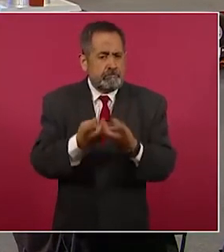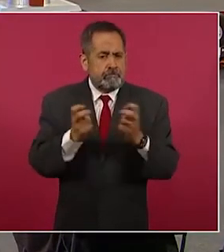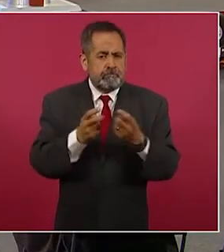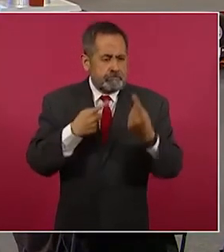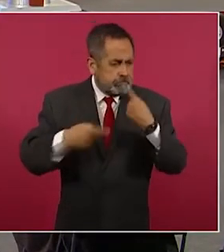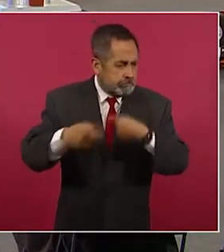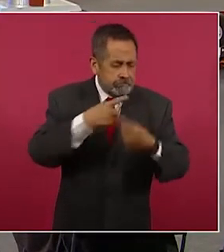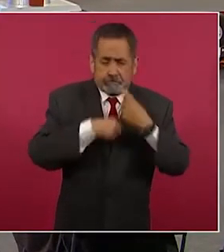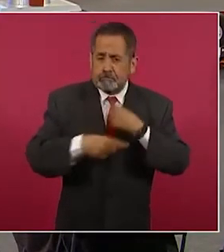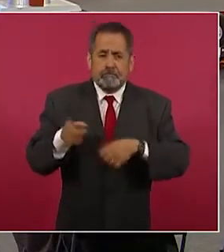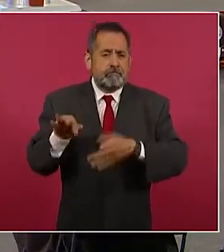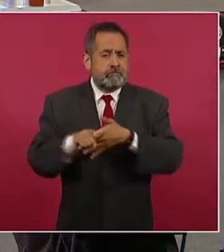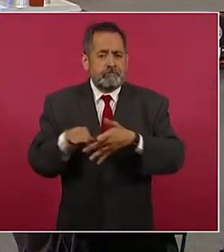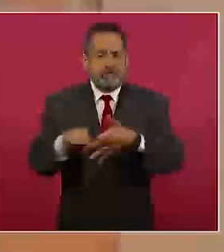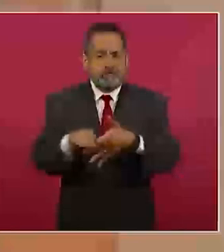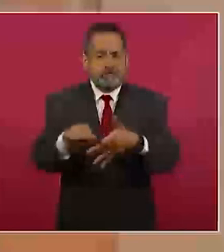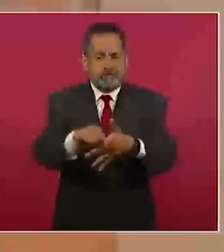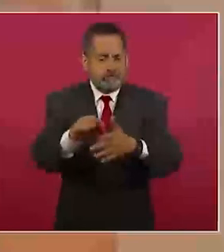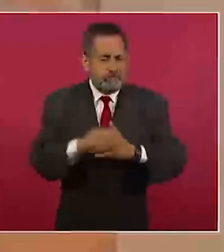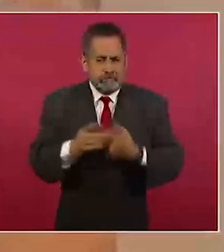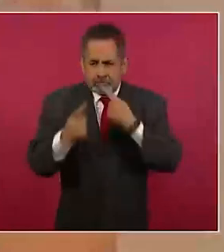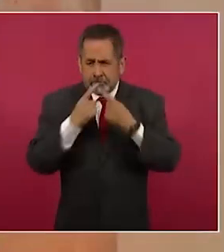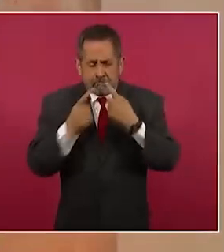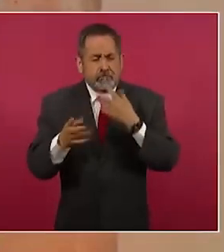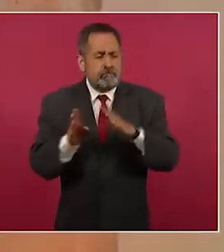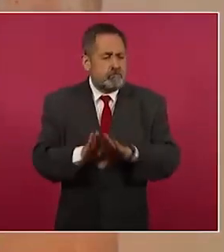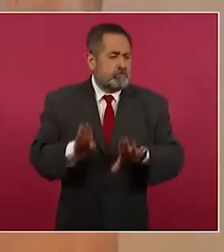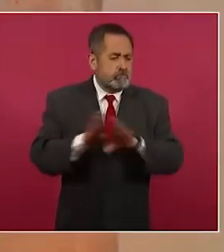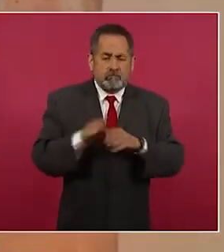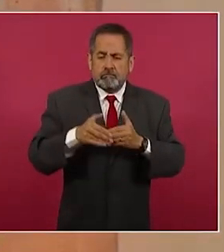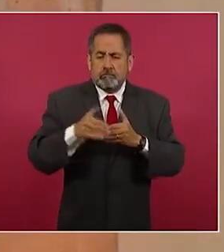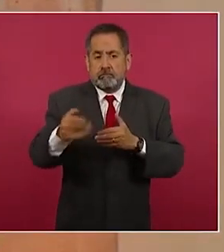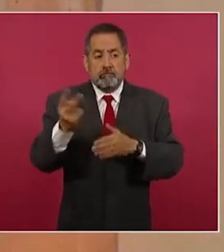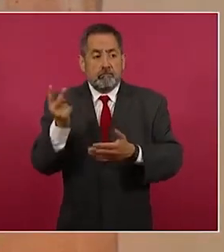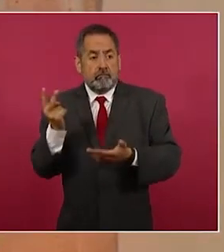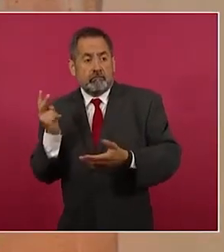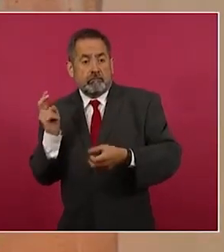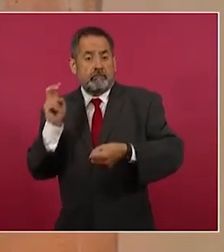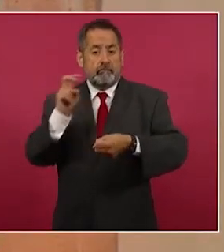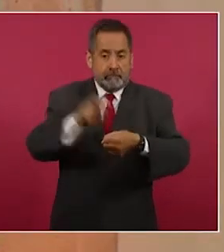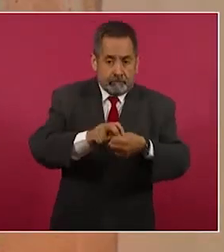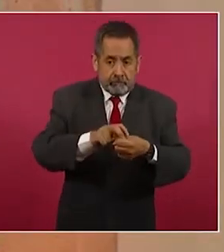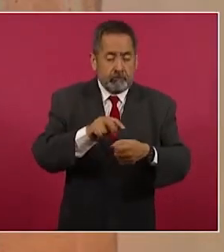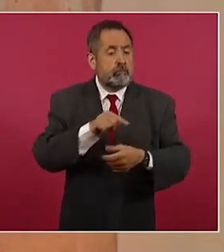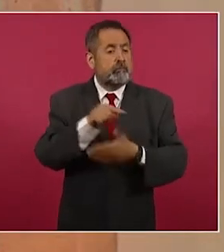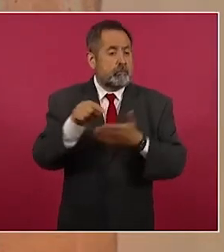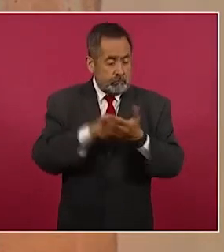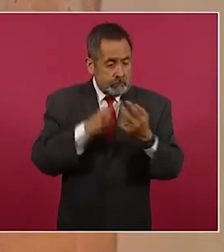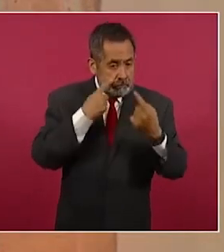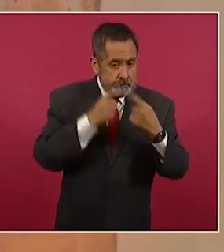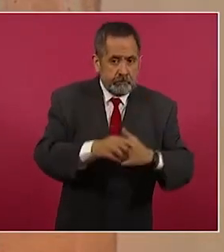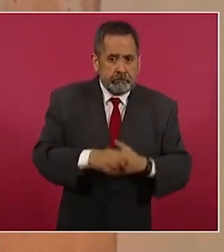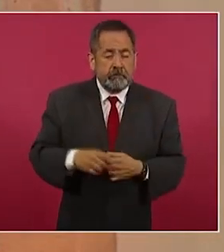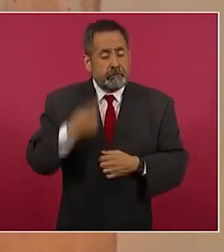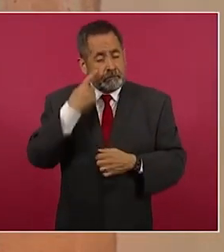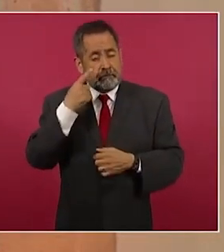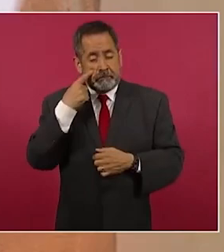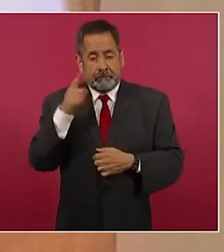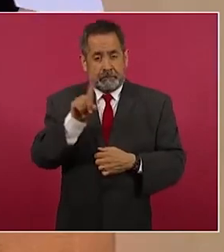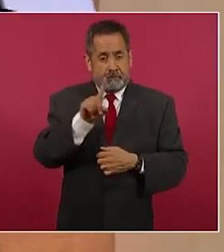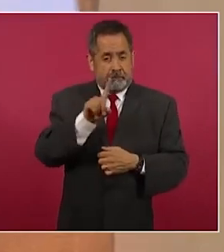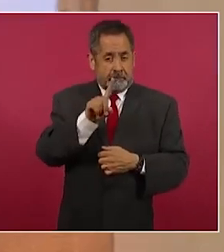permanente, a nivel central, pero también en territorio. Cuando hablamos de más de 100 especialistas